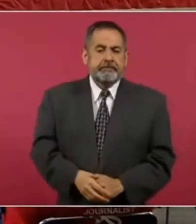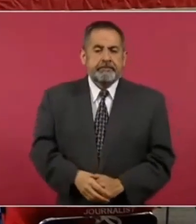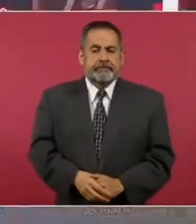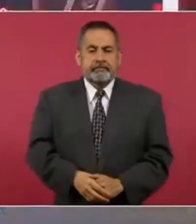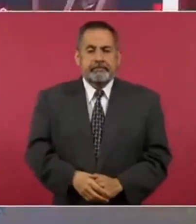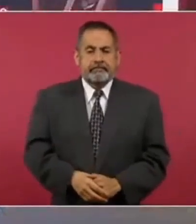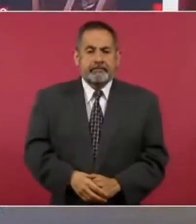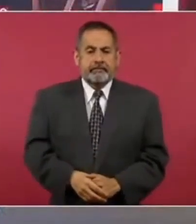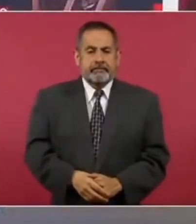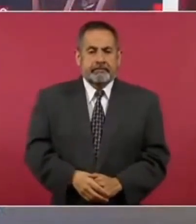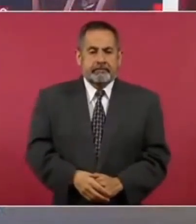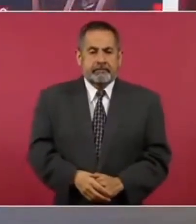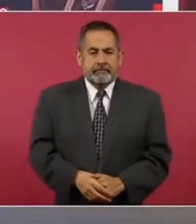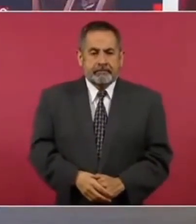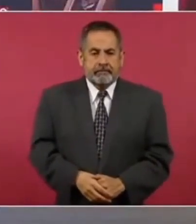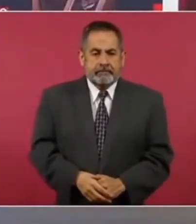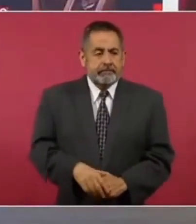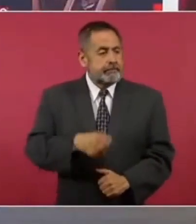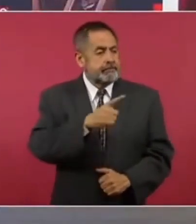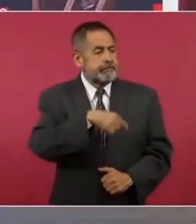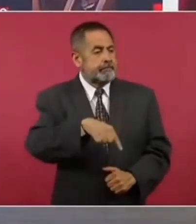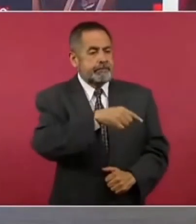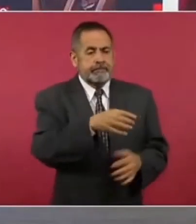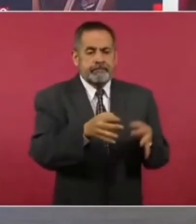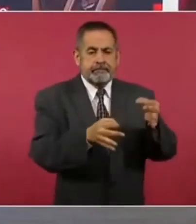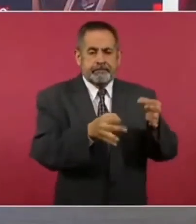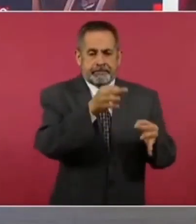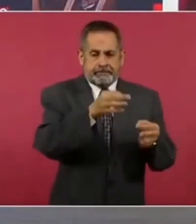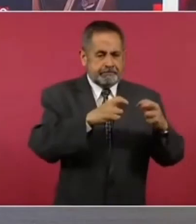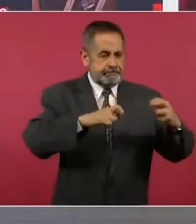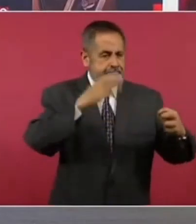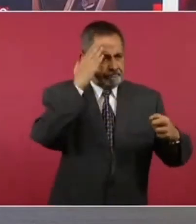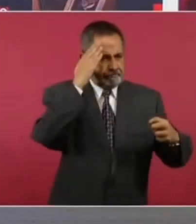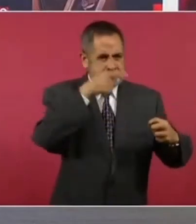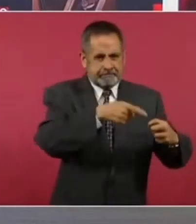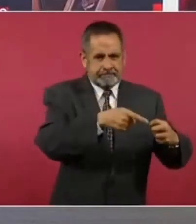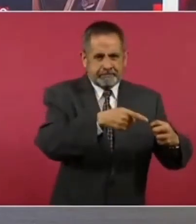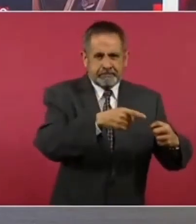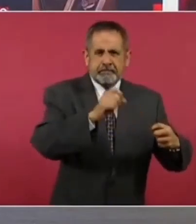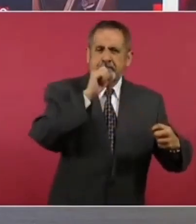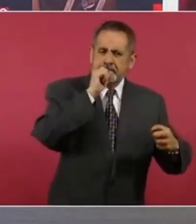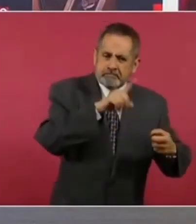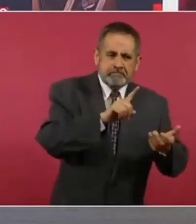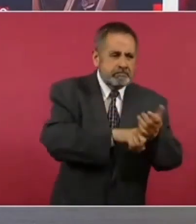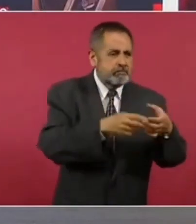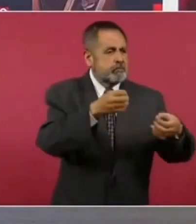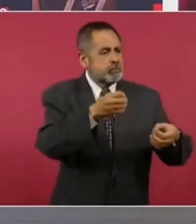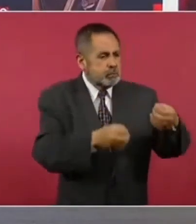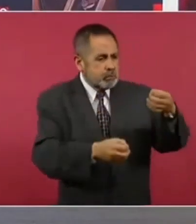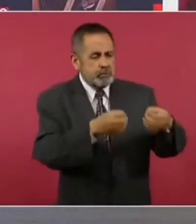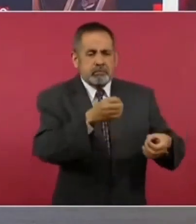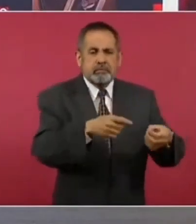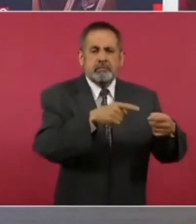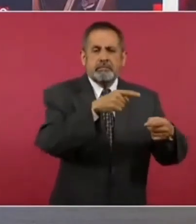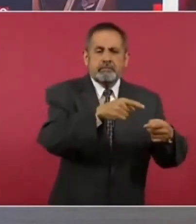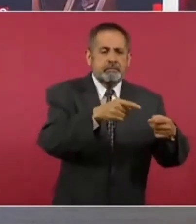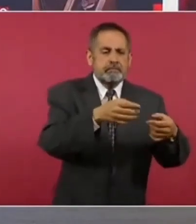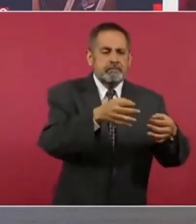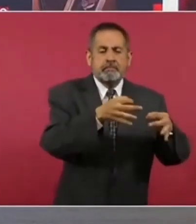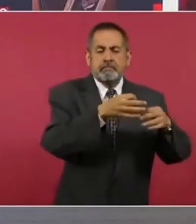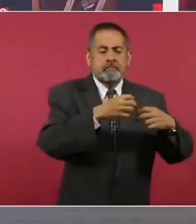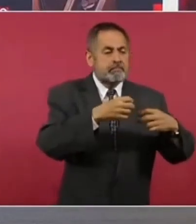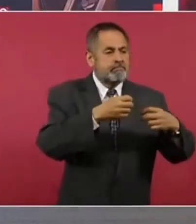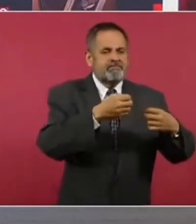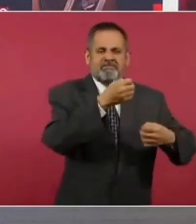en este caso magistrados pero así era también el caso de jueces y de ministros eran electos